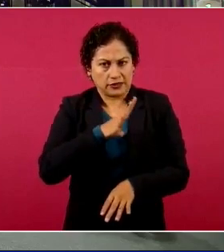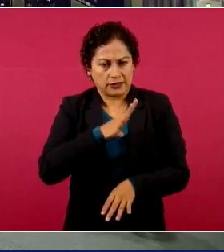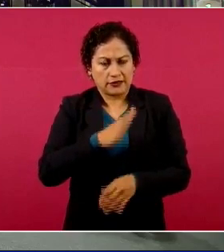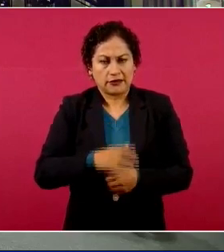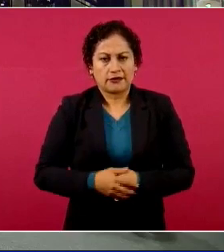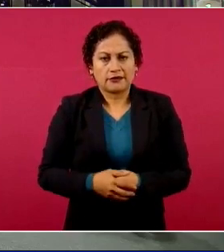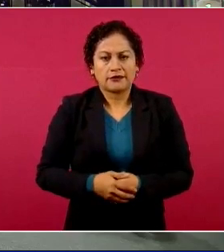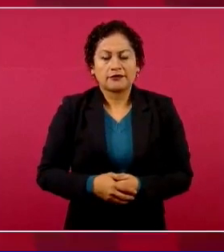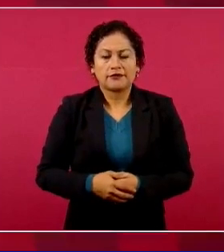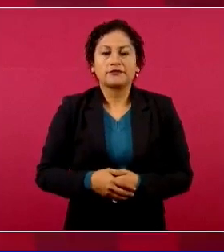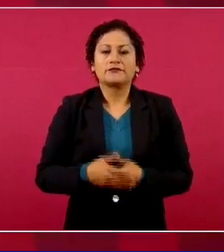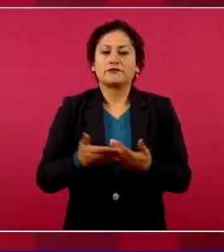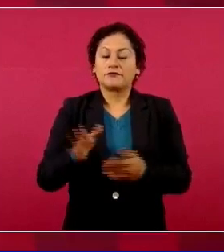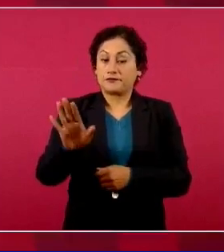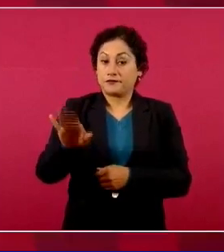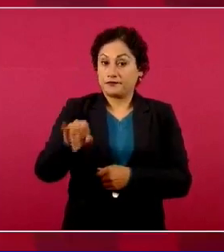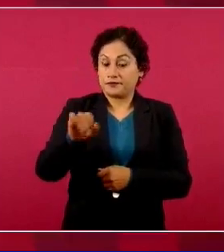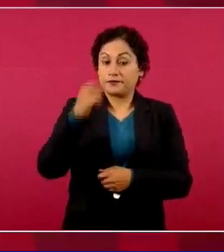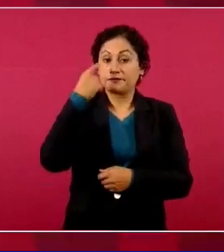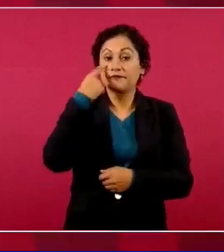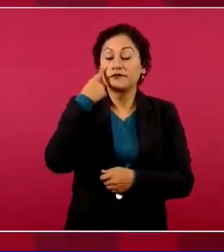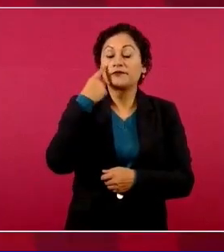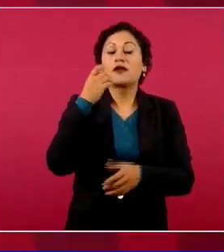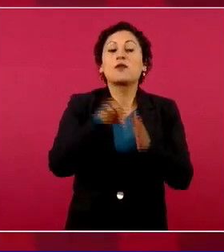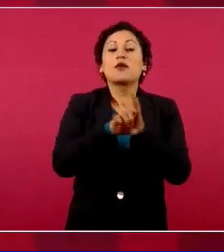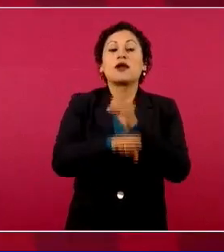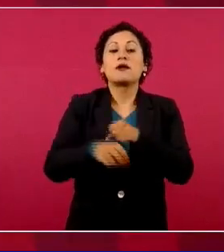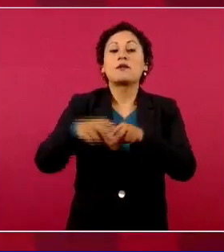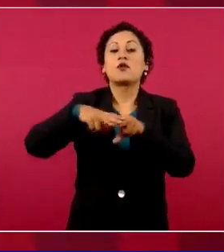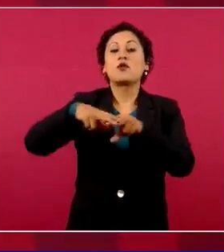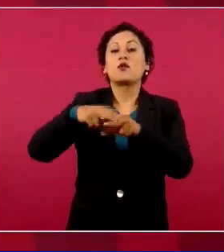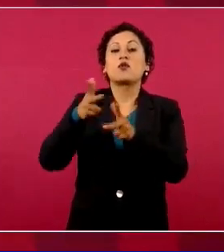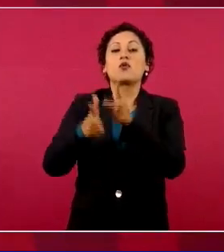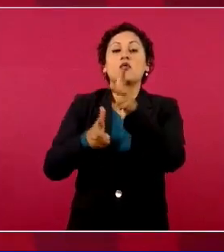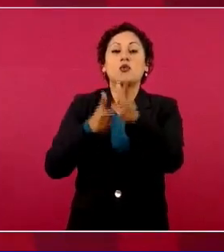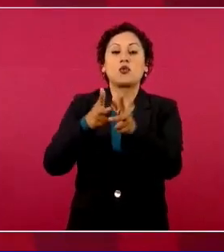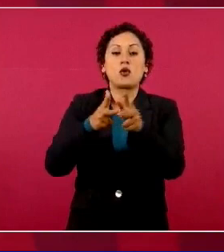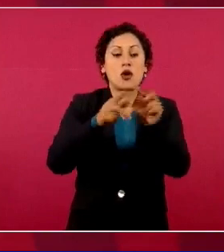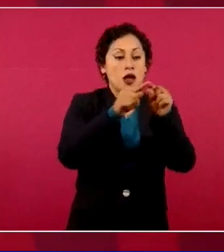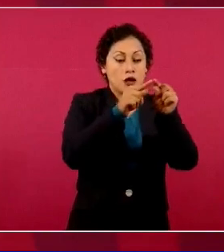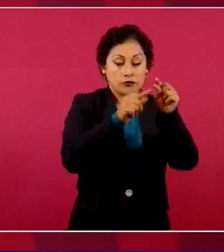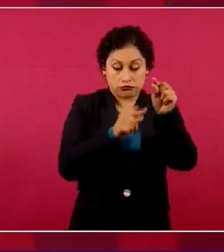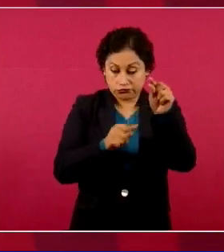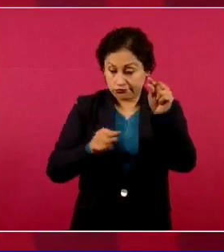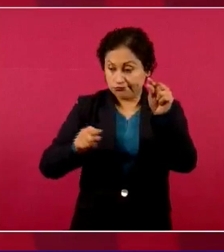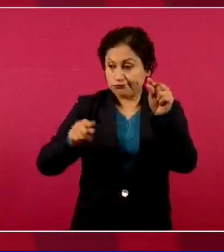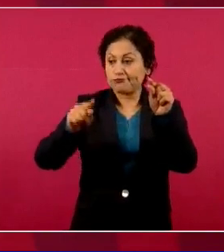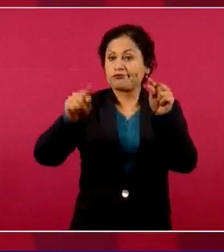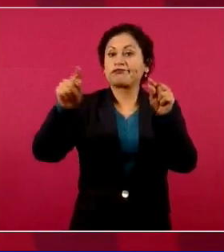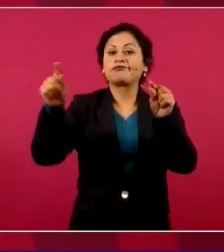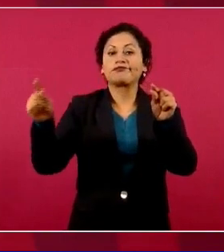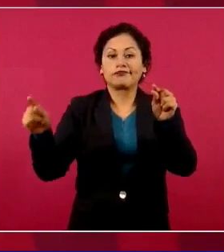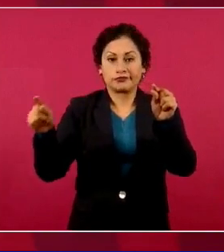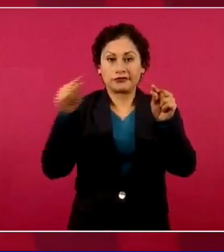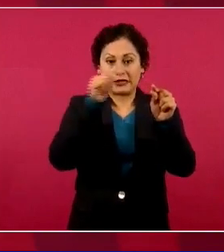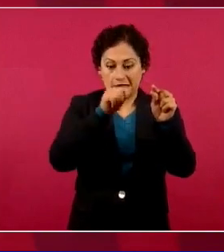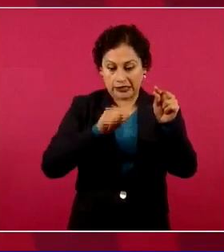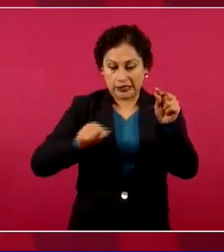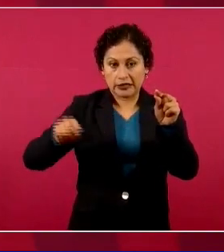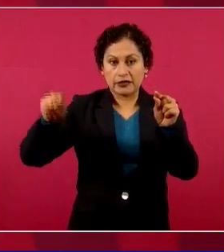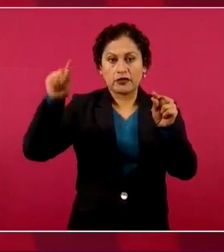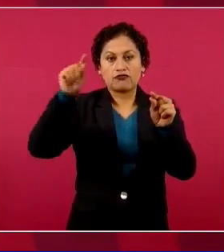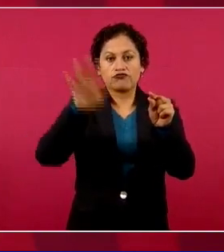el recorrido del Tren Maya, en todo el sureste